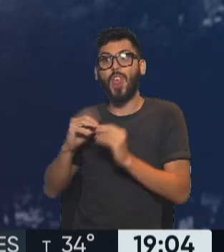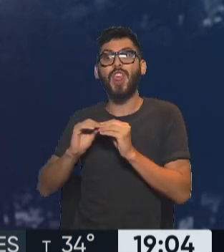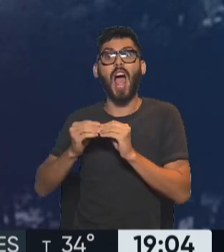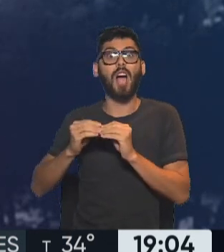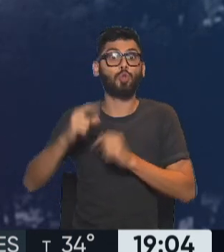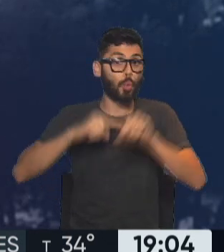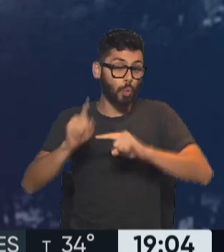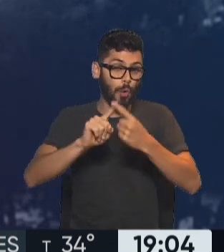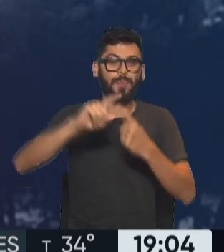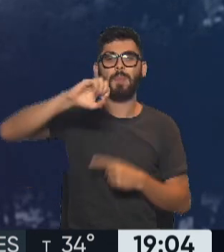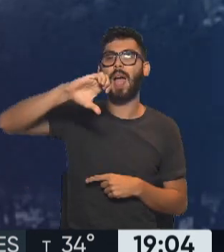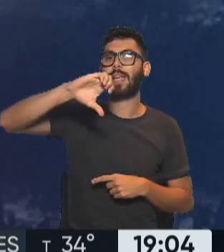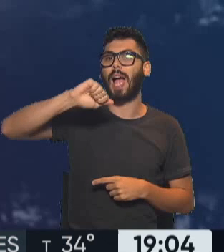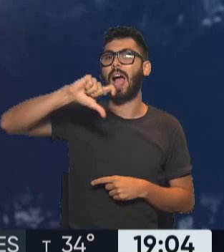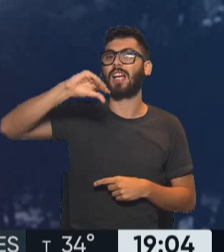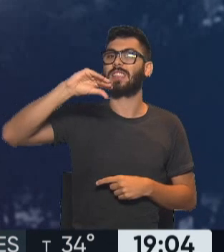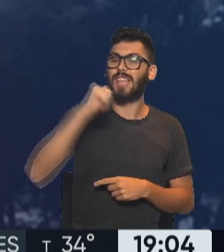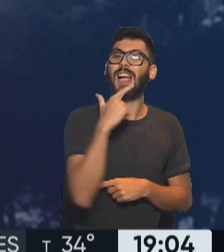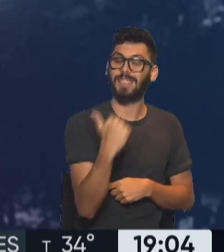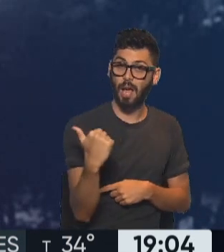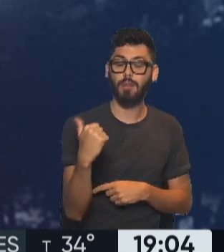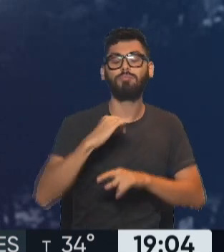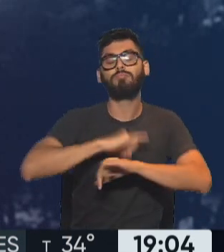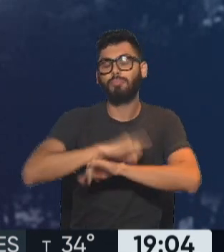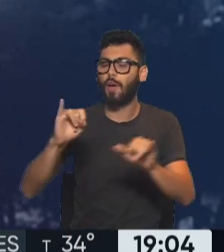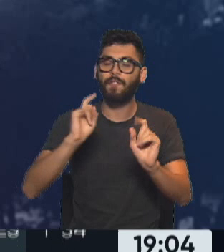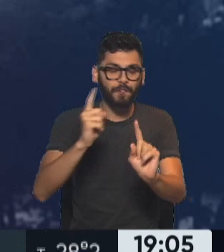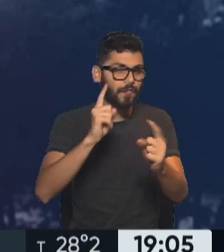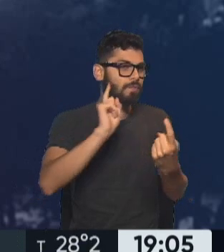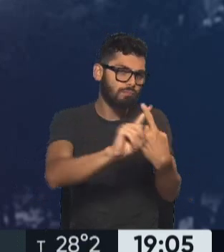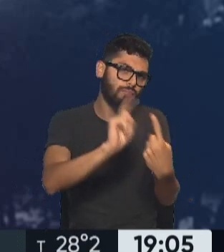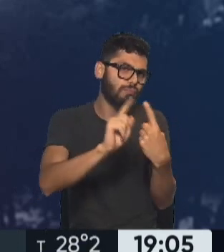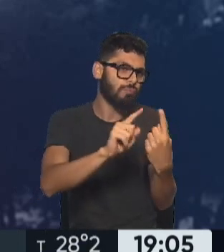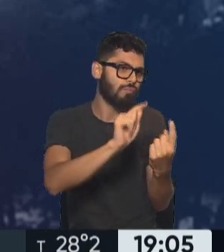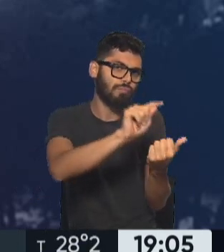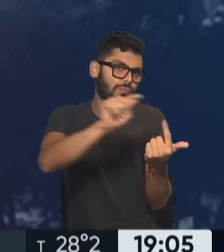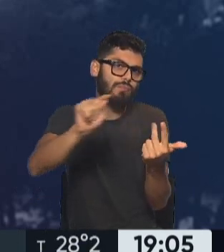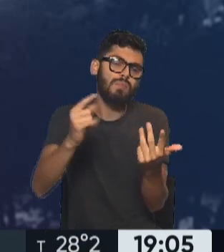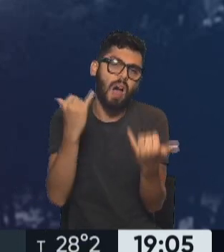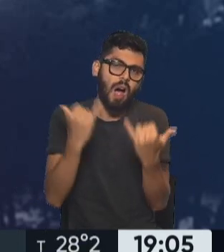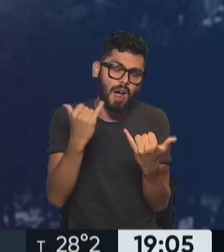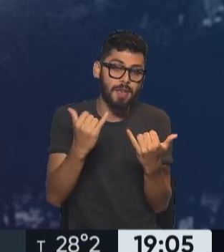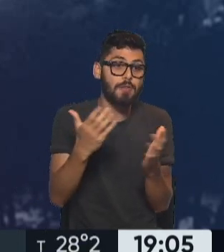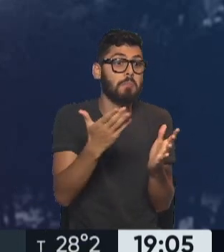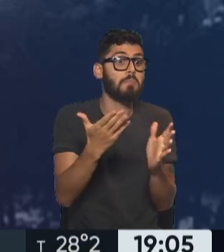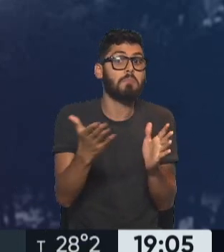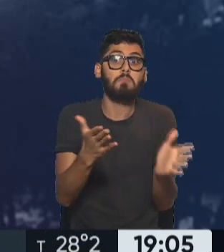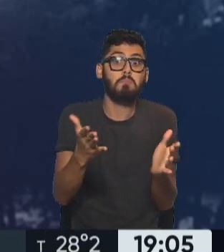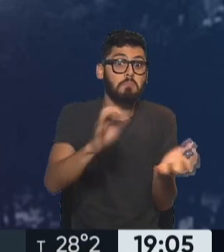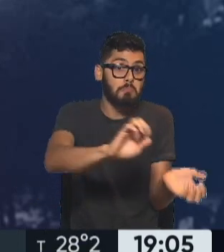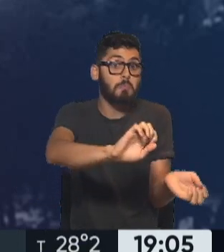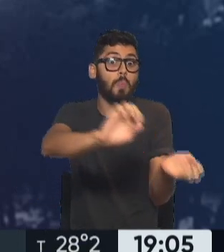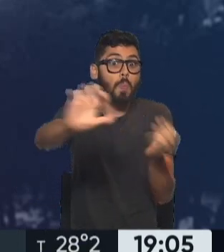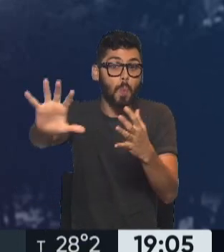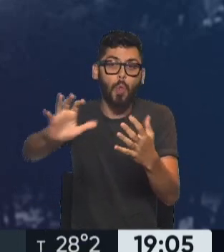Cachaza, informó que tienen comunicación abierta y permanente con ellos que los van a asistir durante el camino cuando